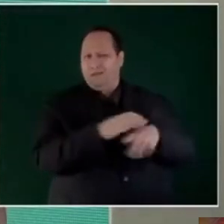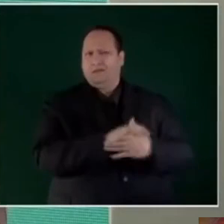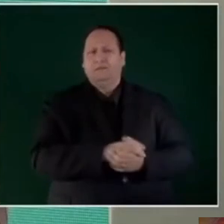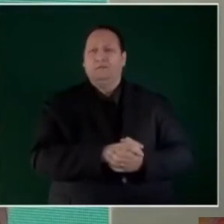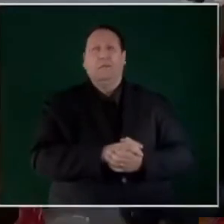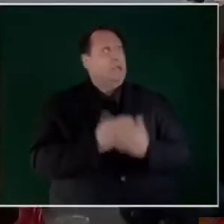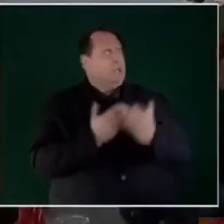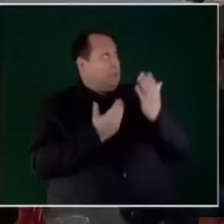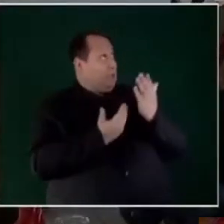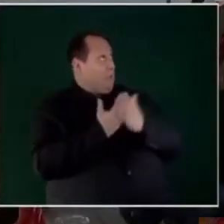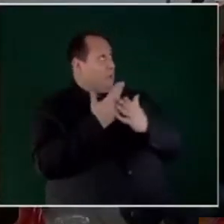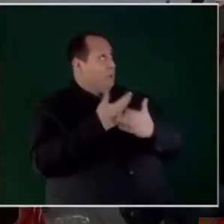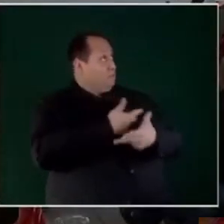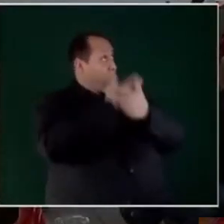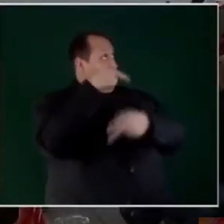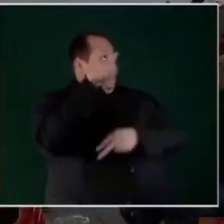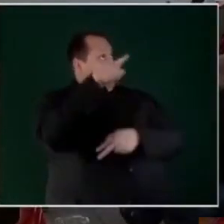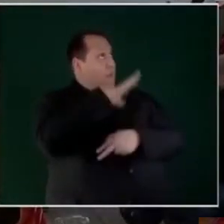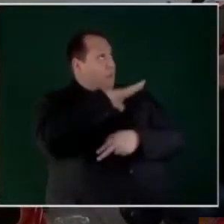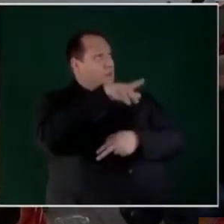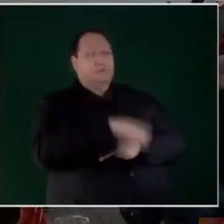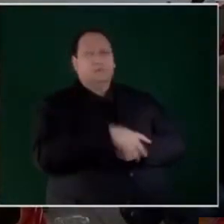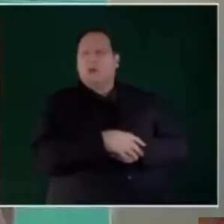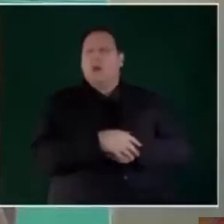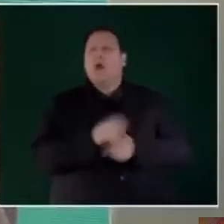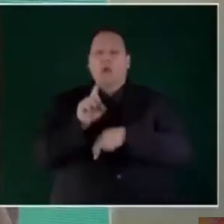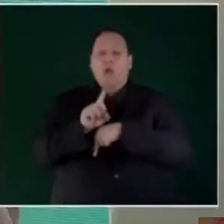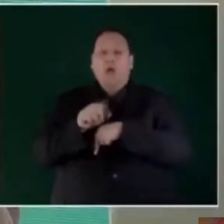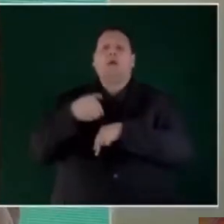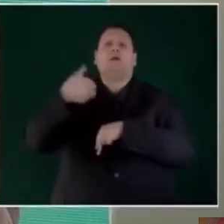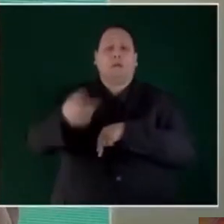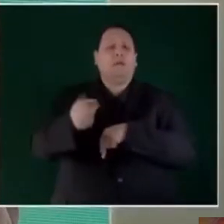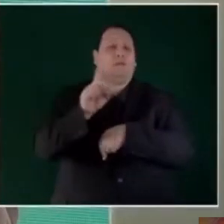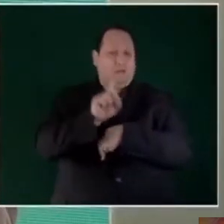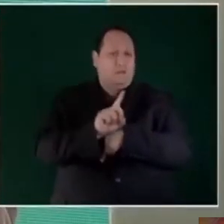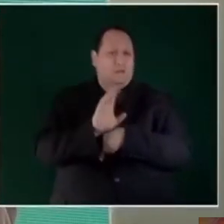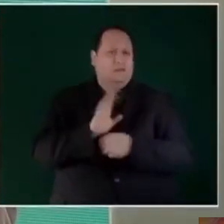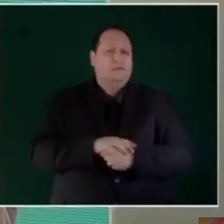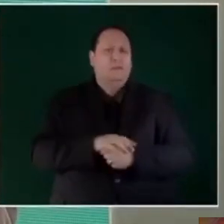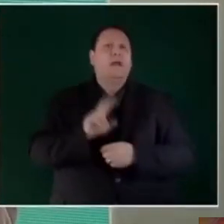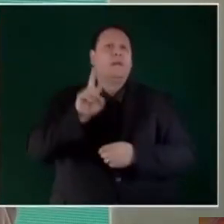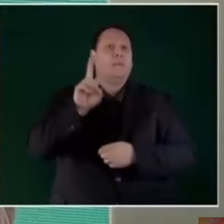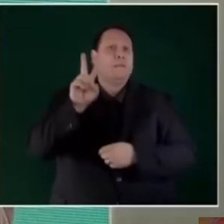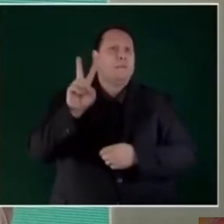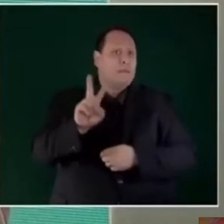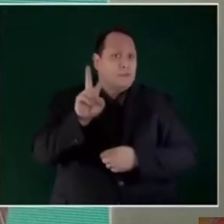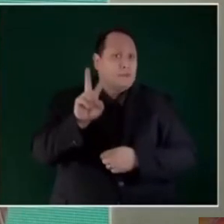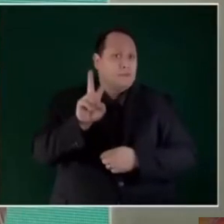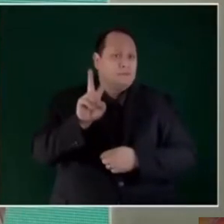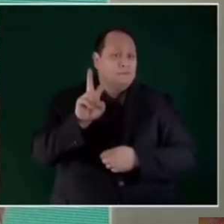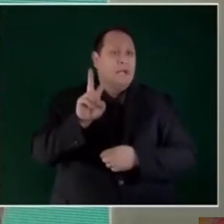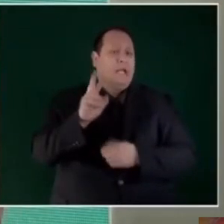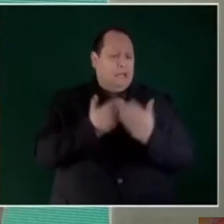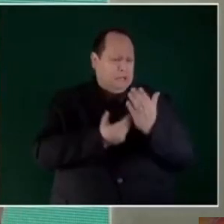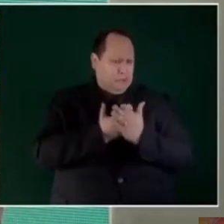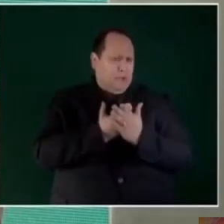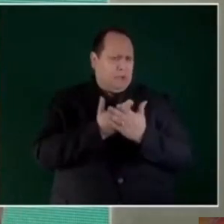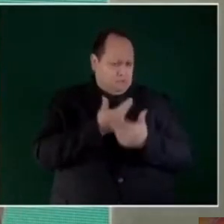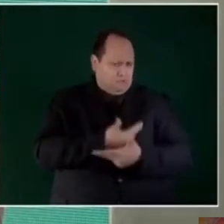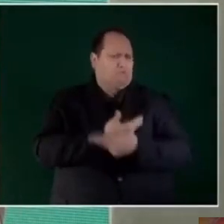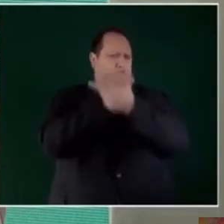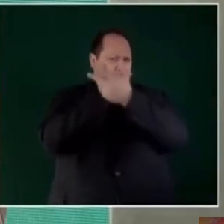¿Habrá mañanera ya, presidente? Al día siguiente, viernes, hay mañanera,